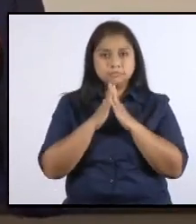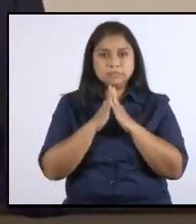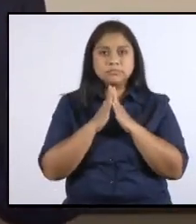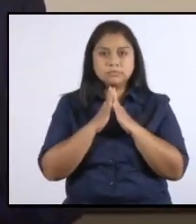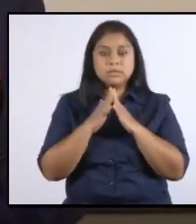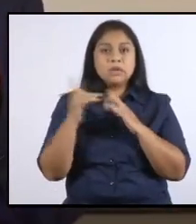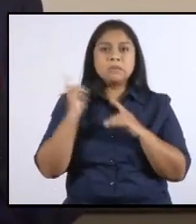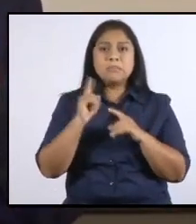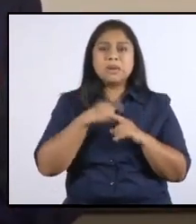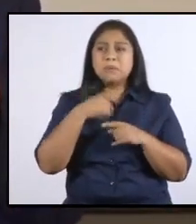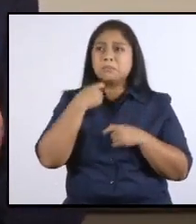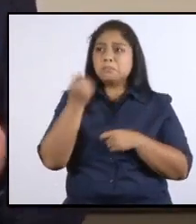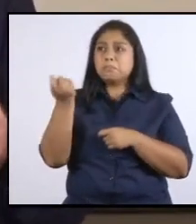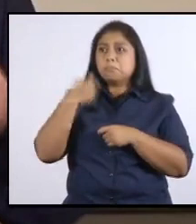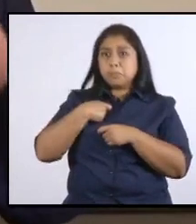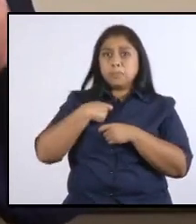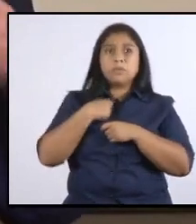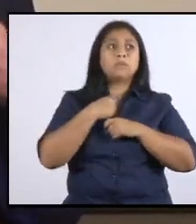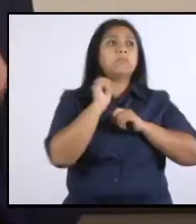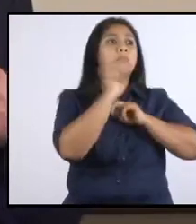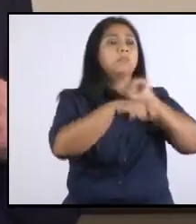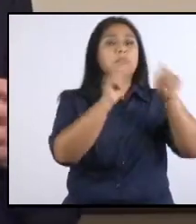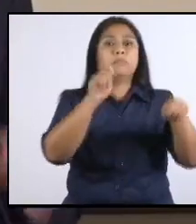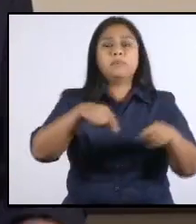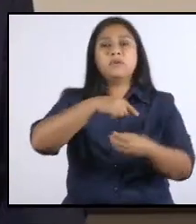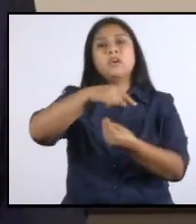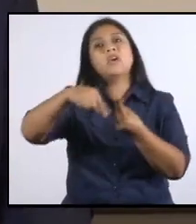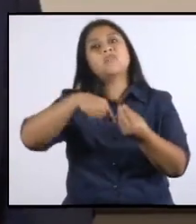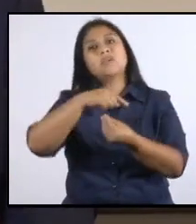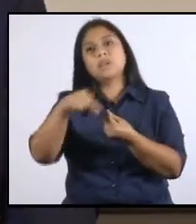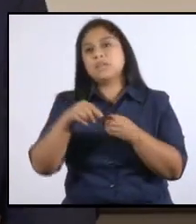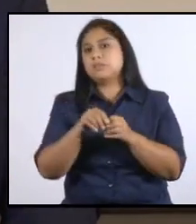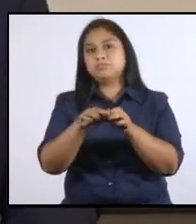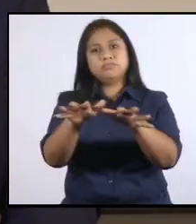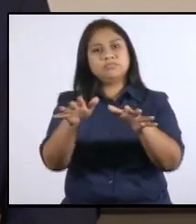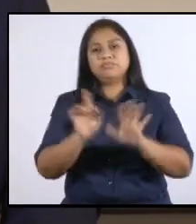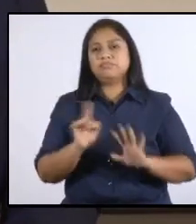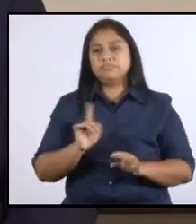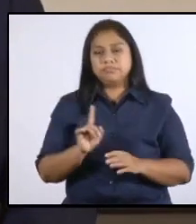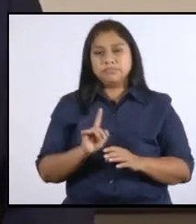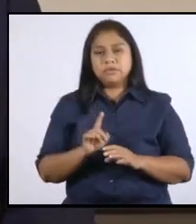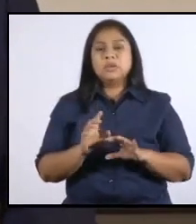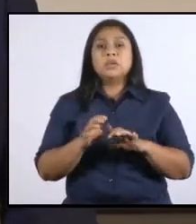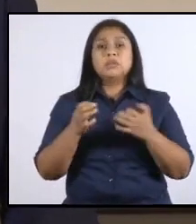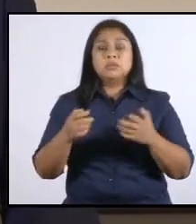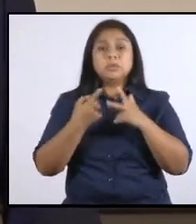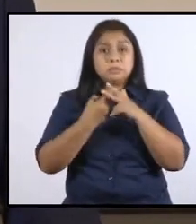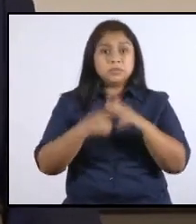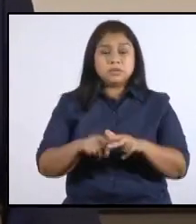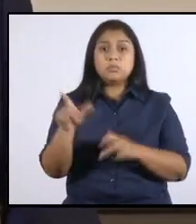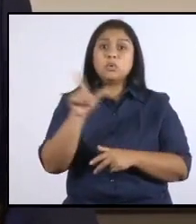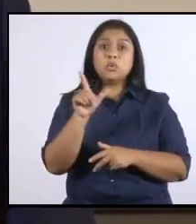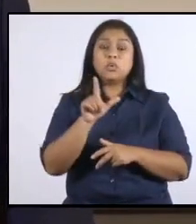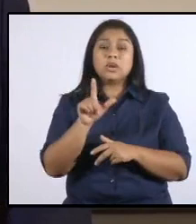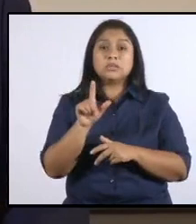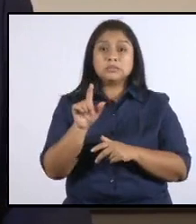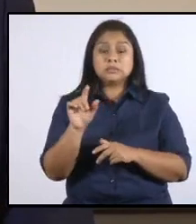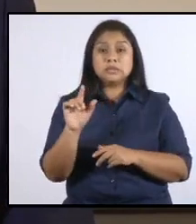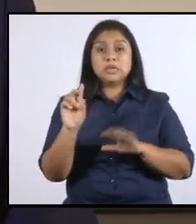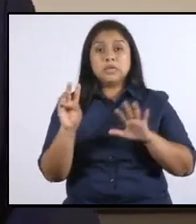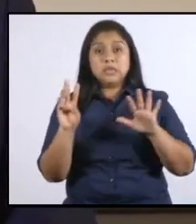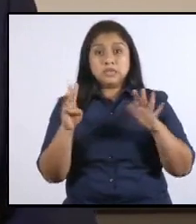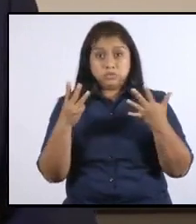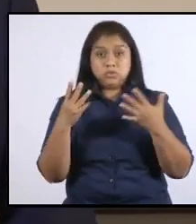llevar el virus a nuestra casa. Y contagiar a los seres queridos. A partir del lunes de la semana entrante,